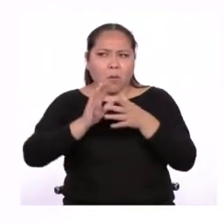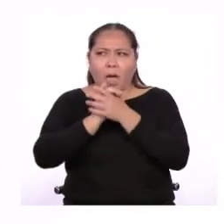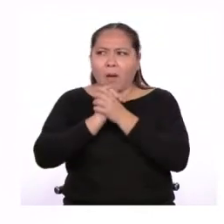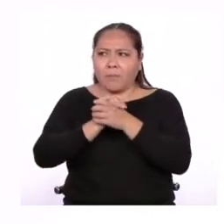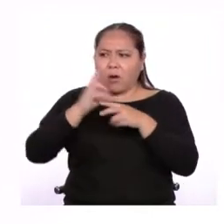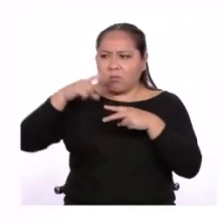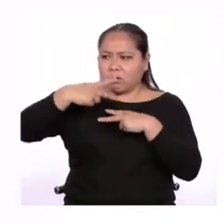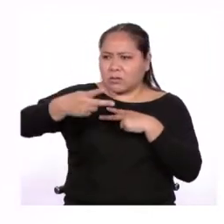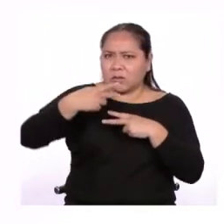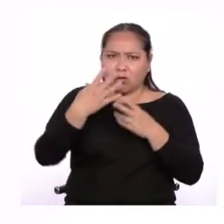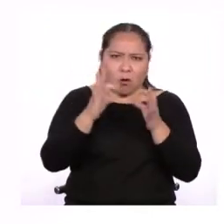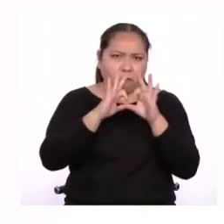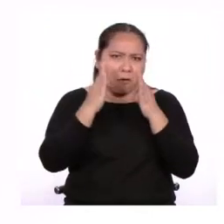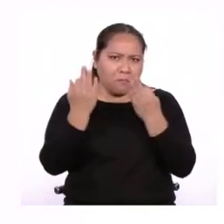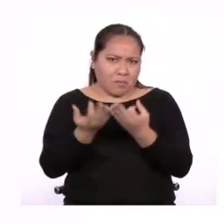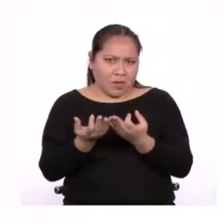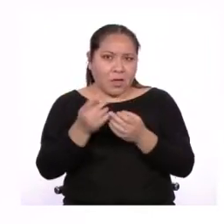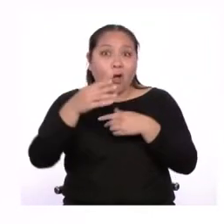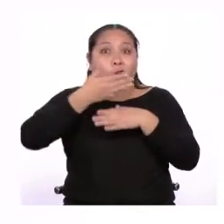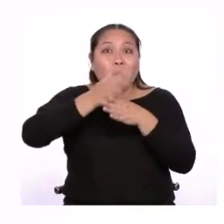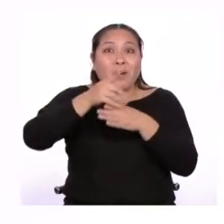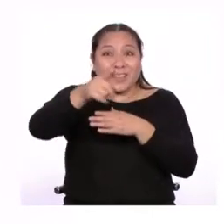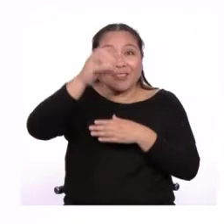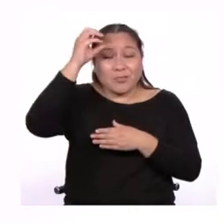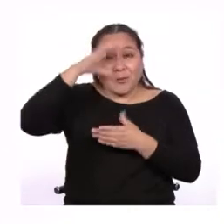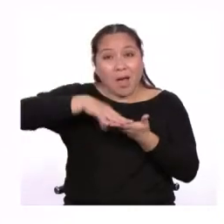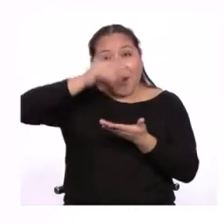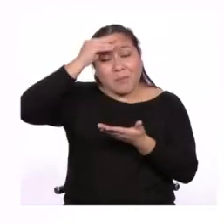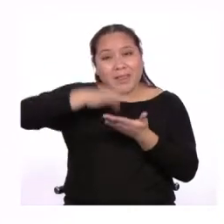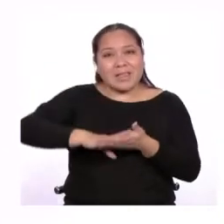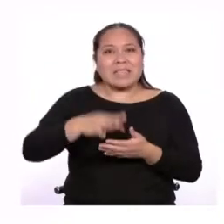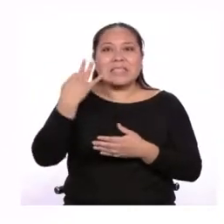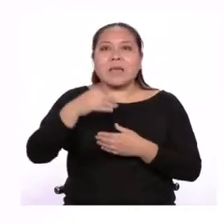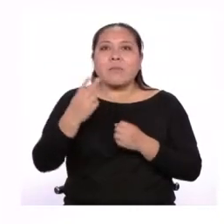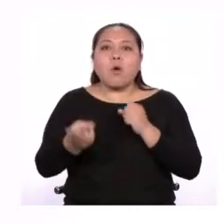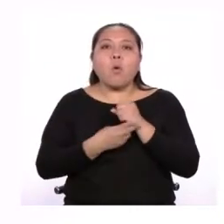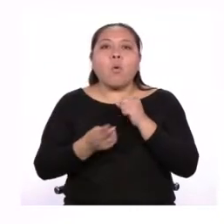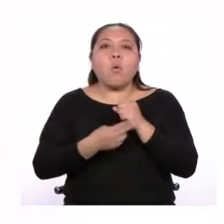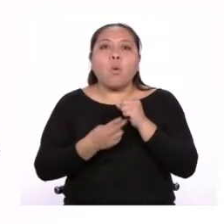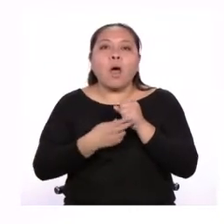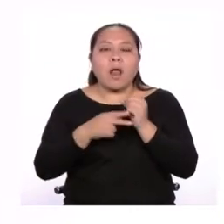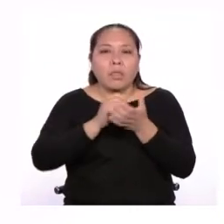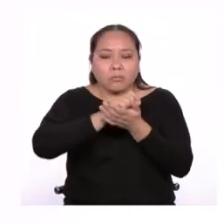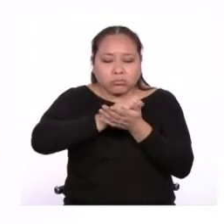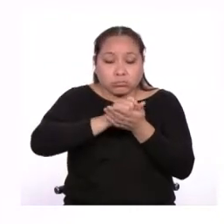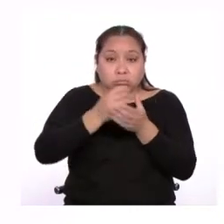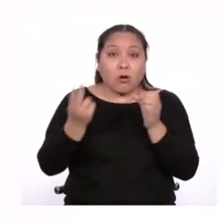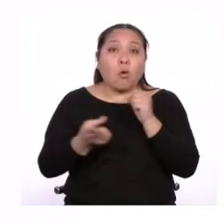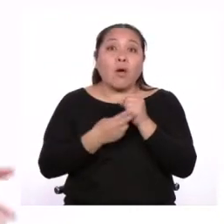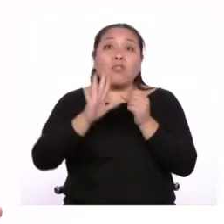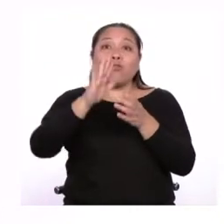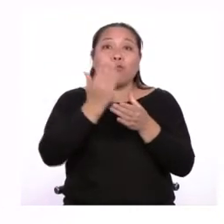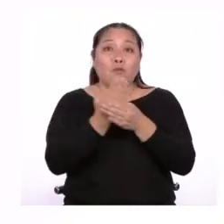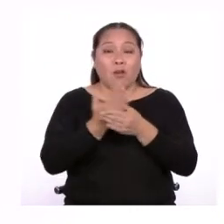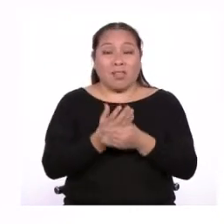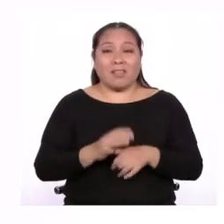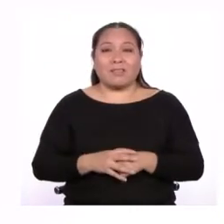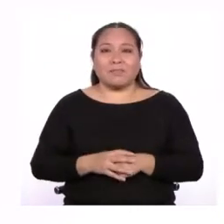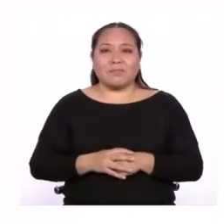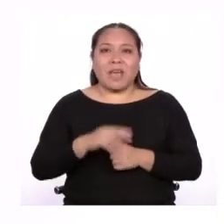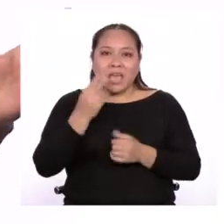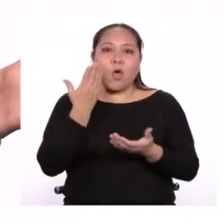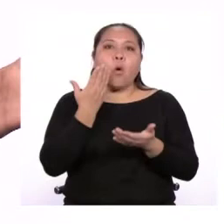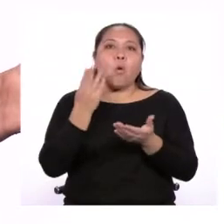vecinas o familiares. Es importante que siempre, siempre registren sus trabajos y que los guarden en sus portafolios. Así tendrán